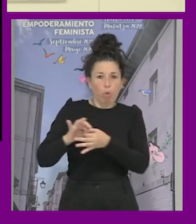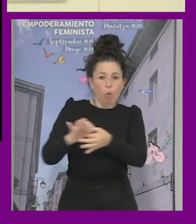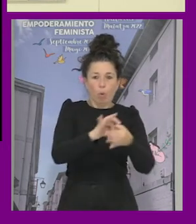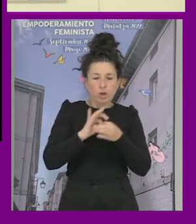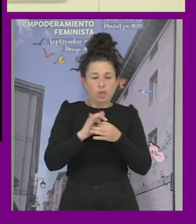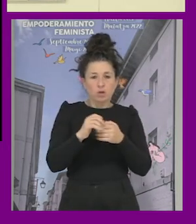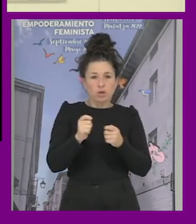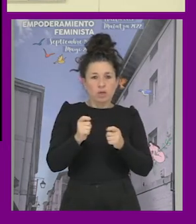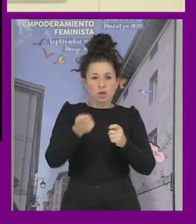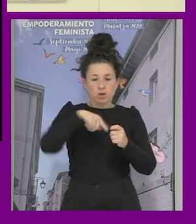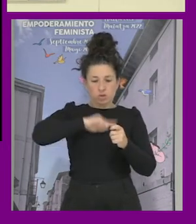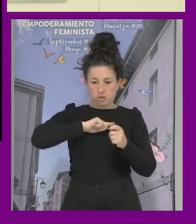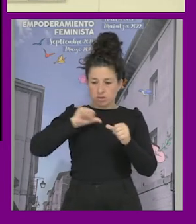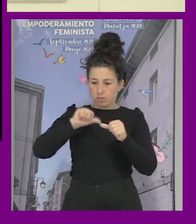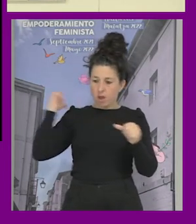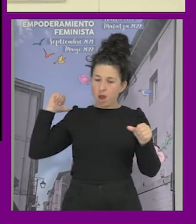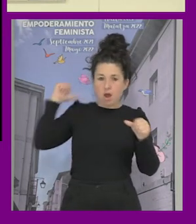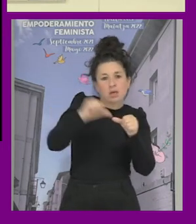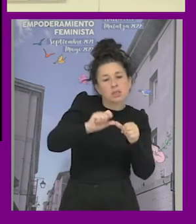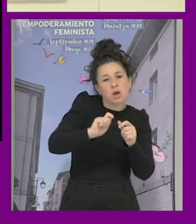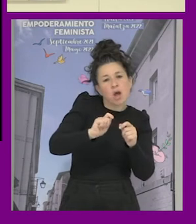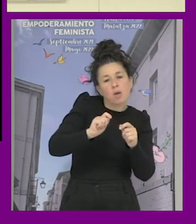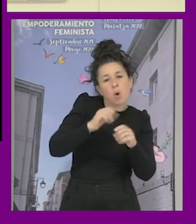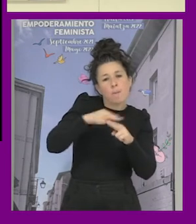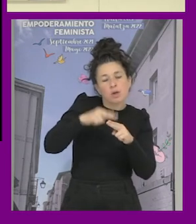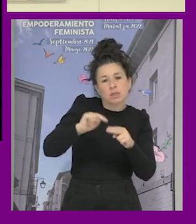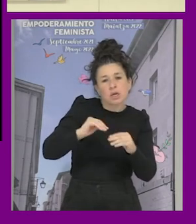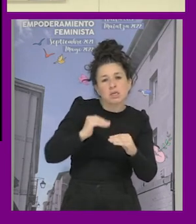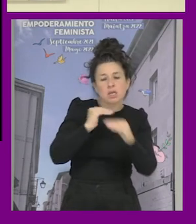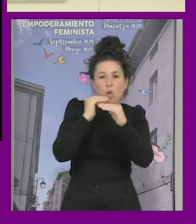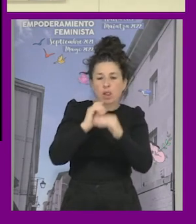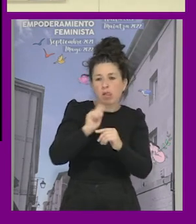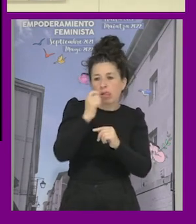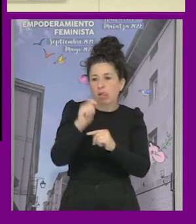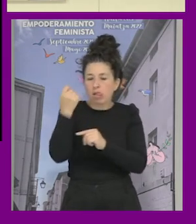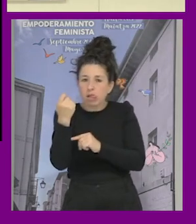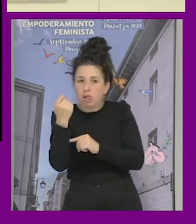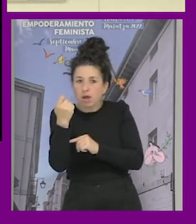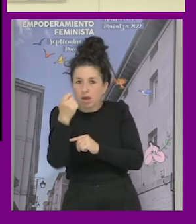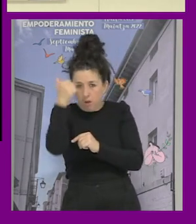desdibujar los logros conseguidos en las políticas de igualdad mujer hombre